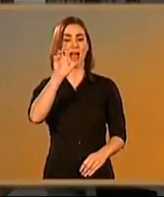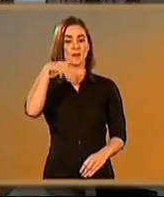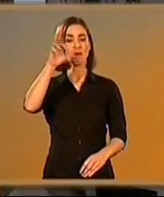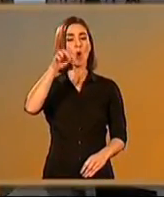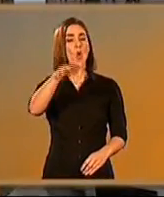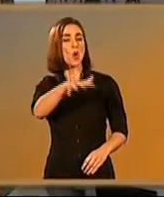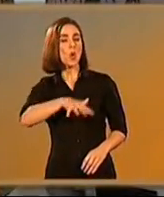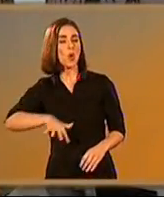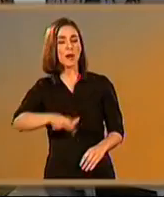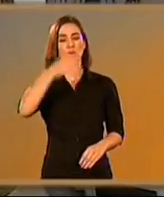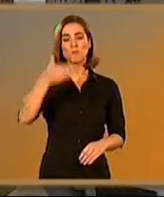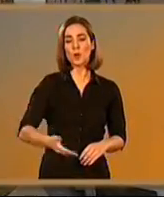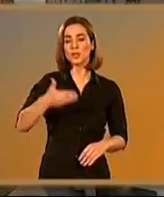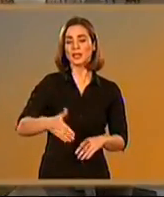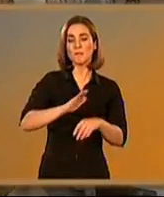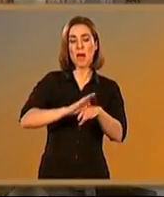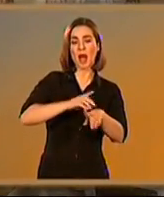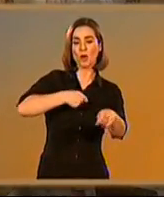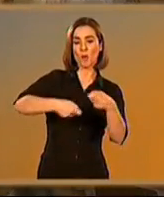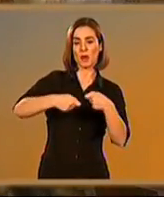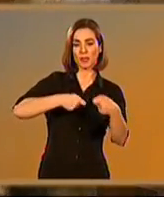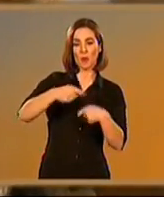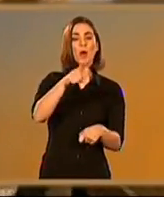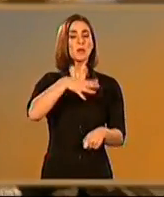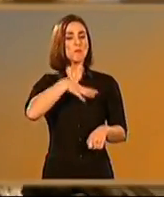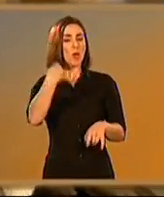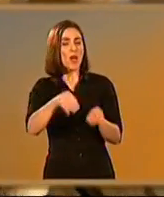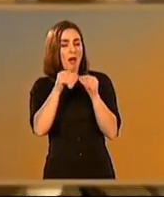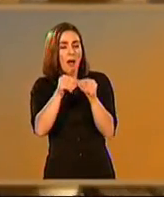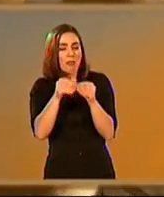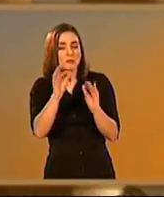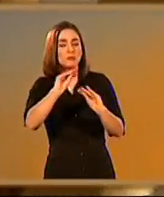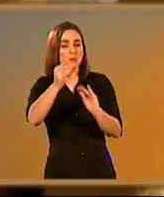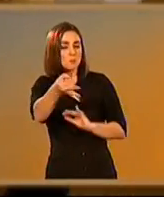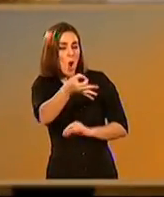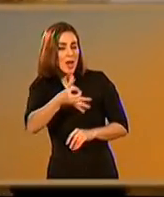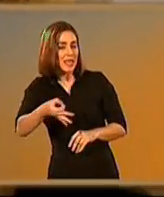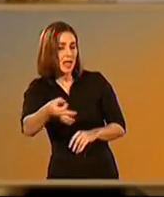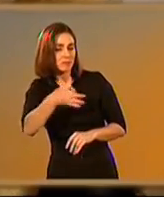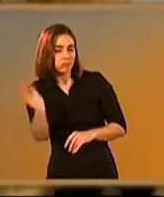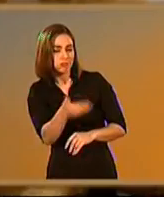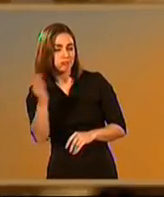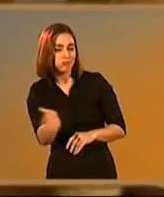Fue asimismo un importante centro de intercambios con potestad para acuñar su propia moneda.